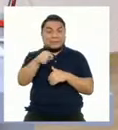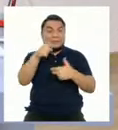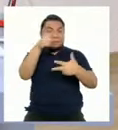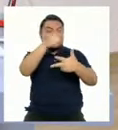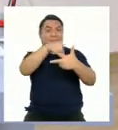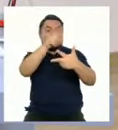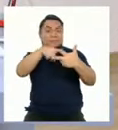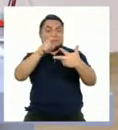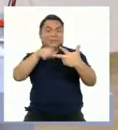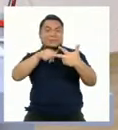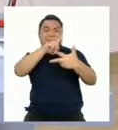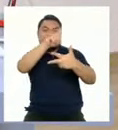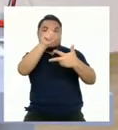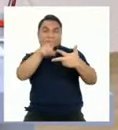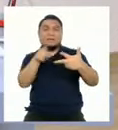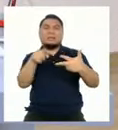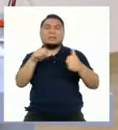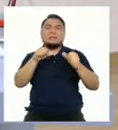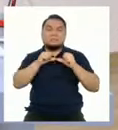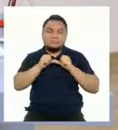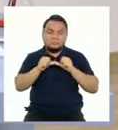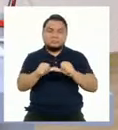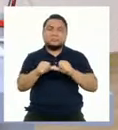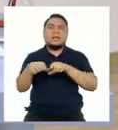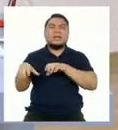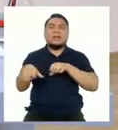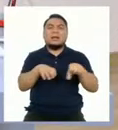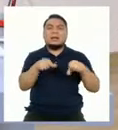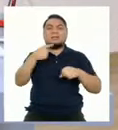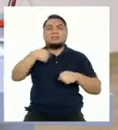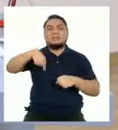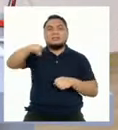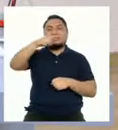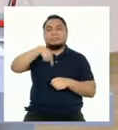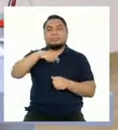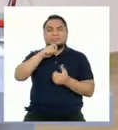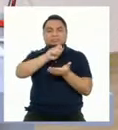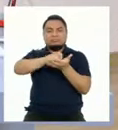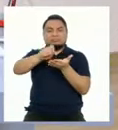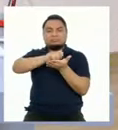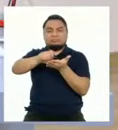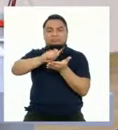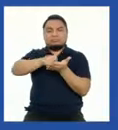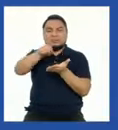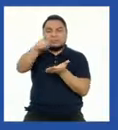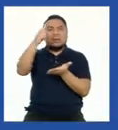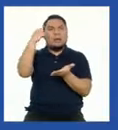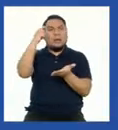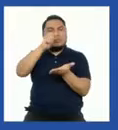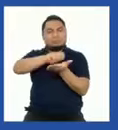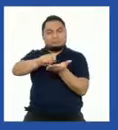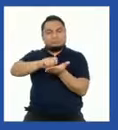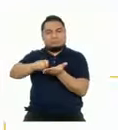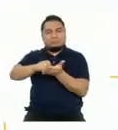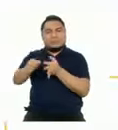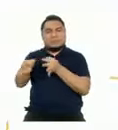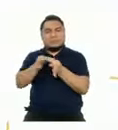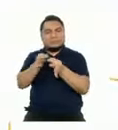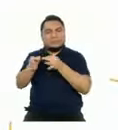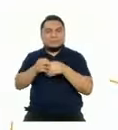de esas preguntas continuaremos elaborando nuestro texto argumentativo.